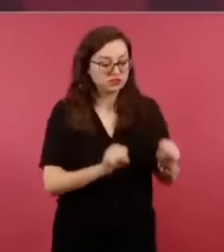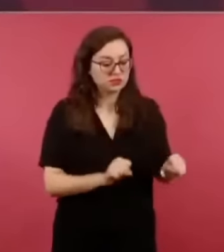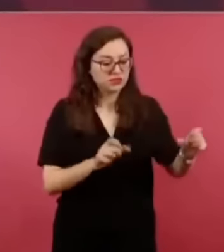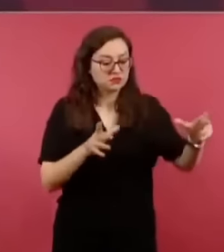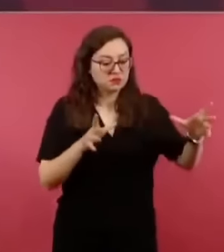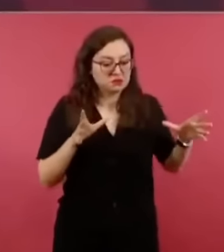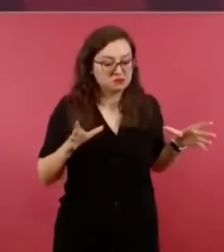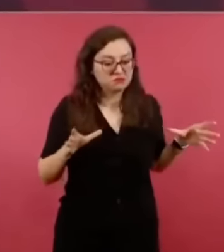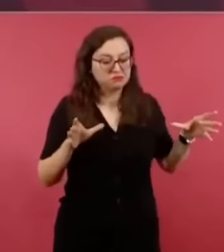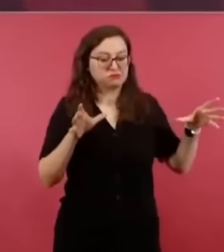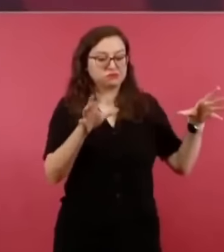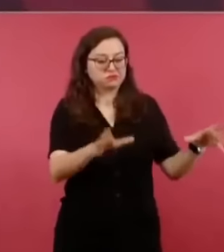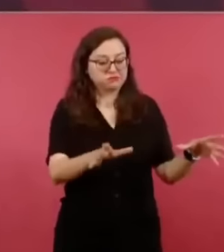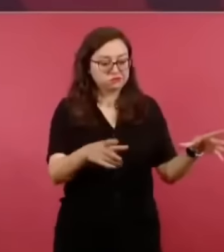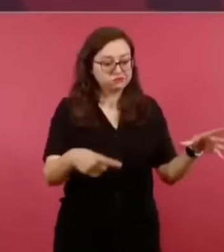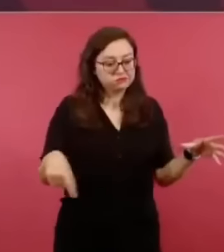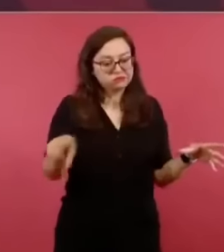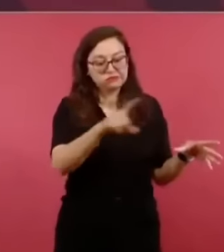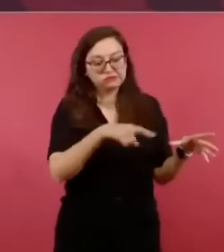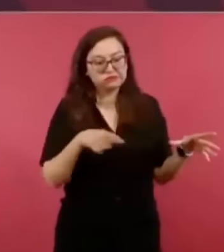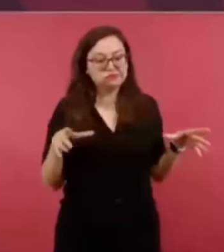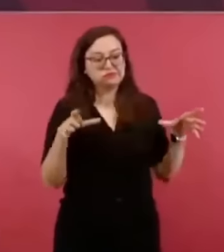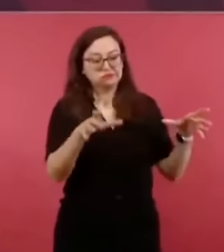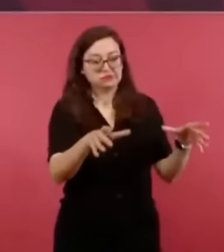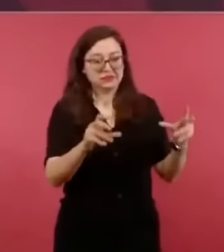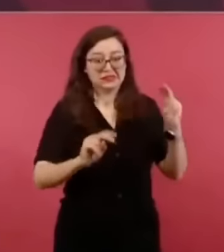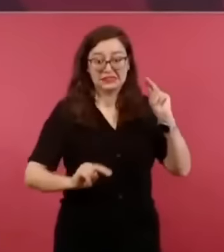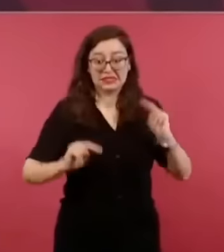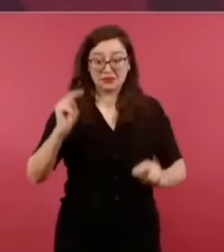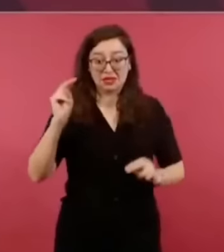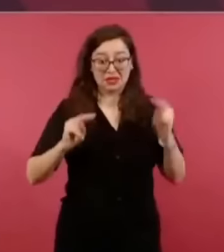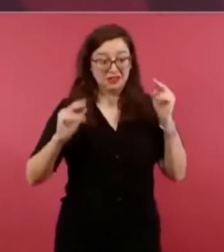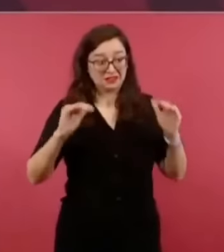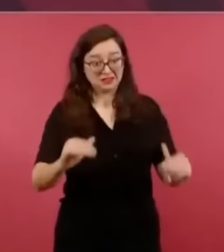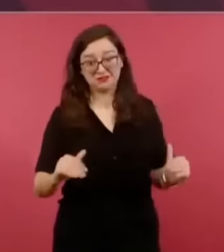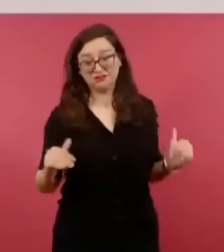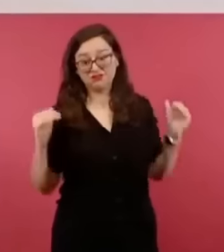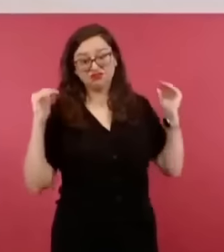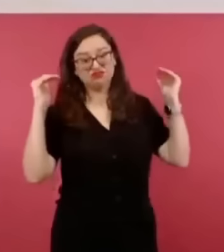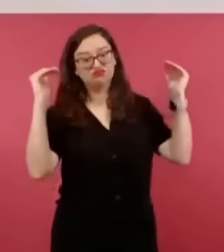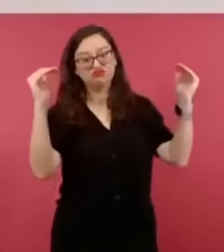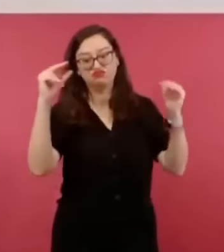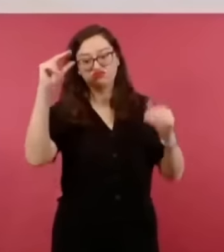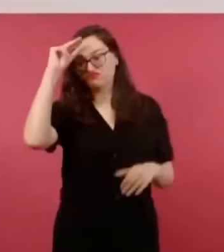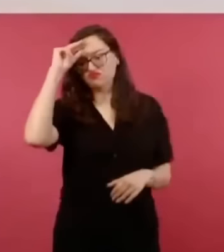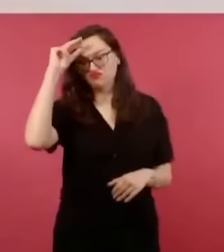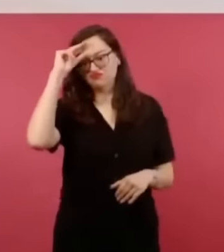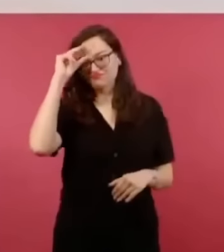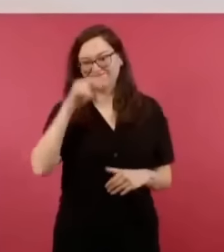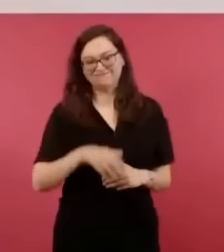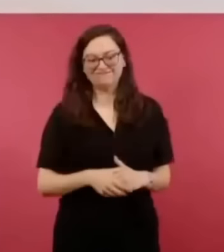tiene mucho nivel intelectual,